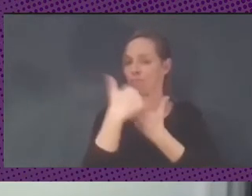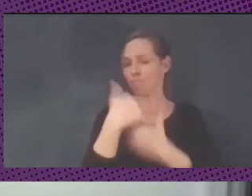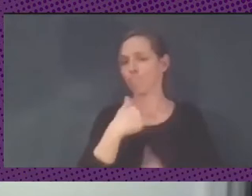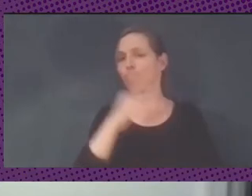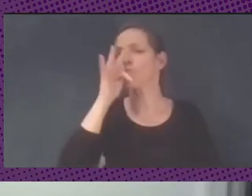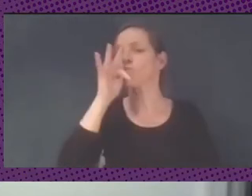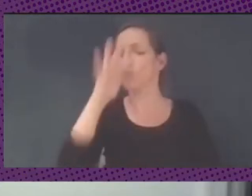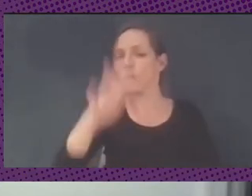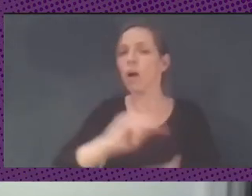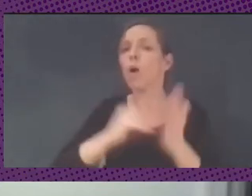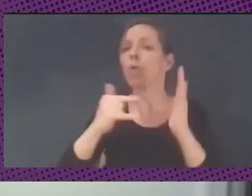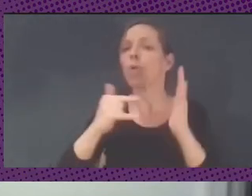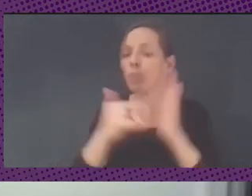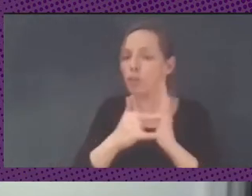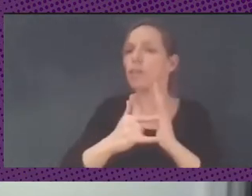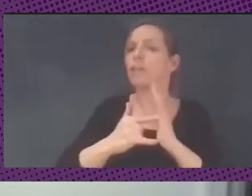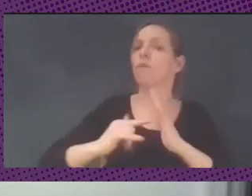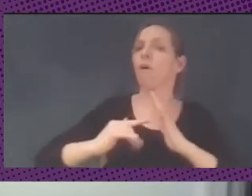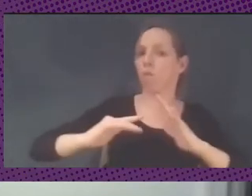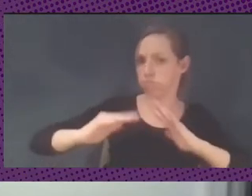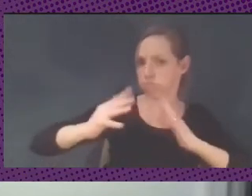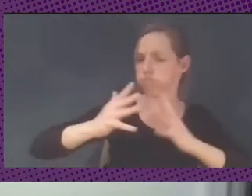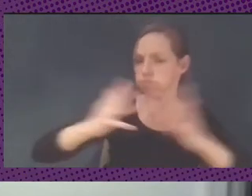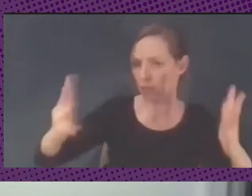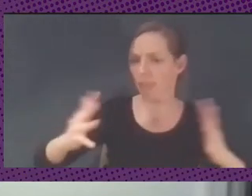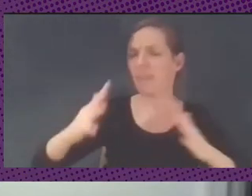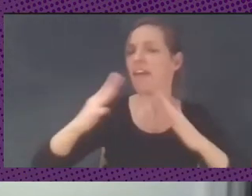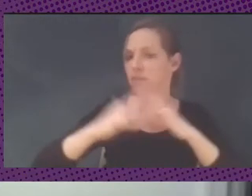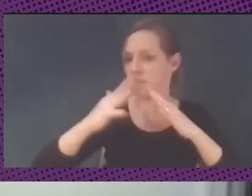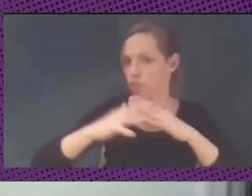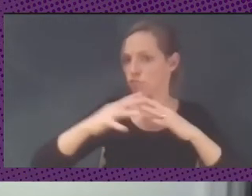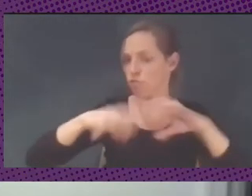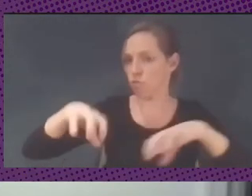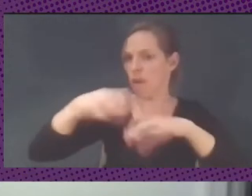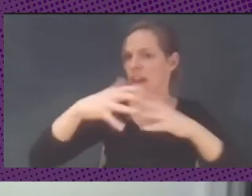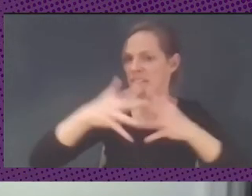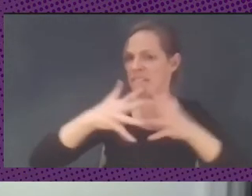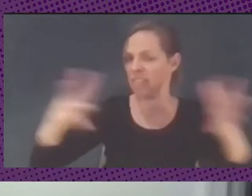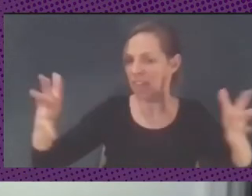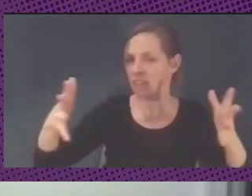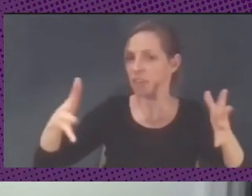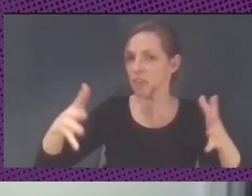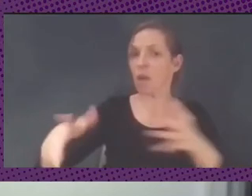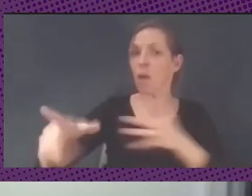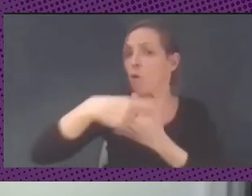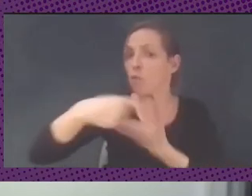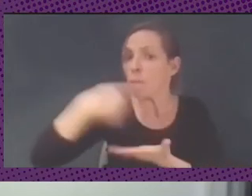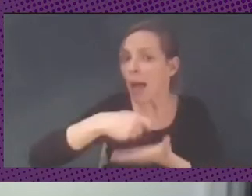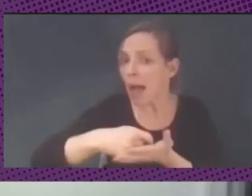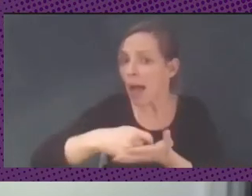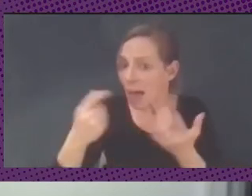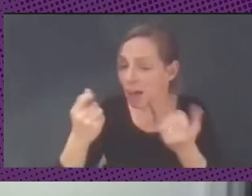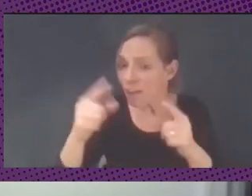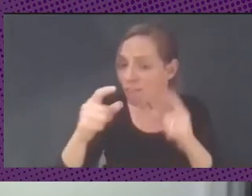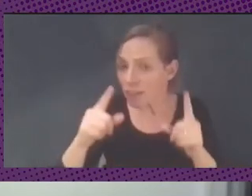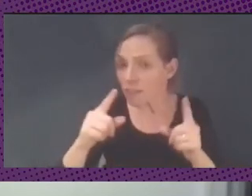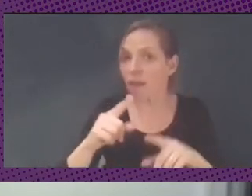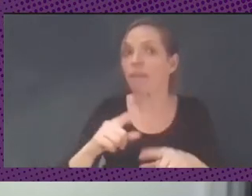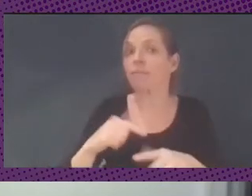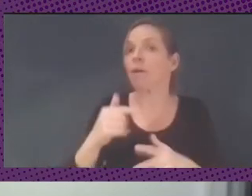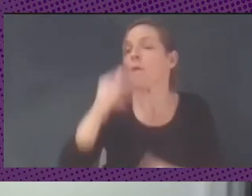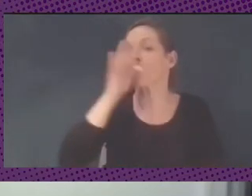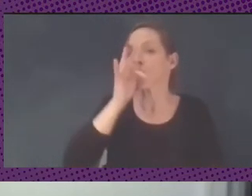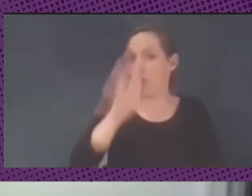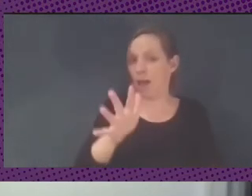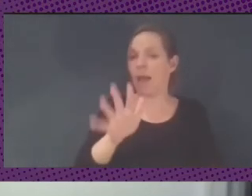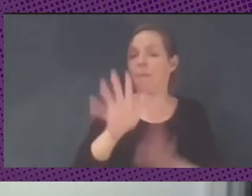inversión e infraestructura grande, prometen no tener que pagar por esos, pero al final van a tener, nosotros